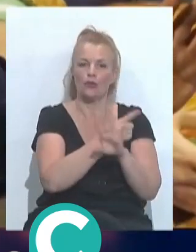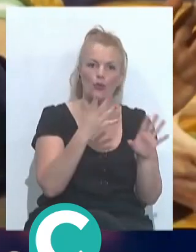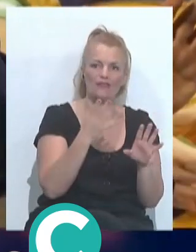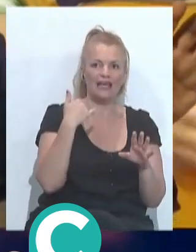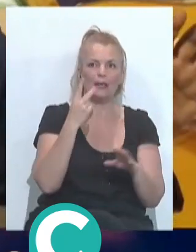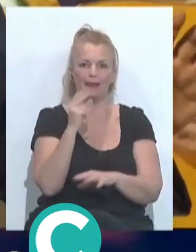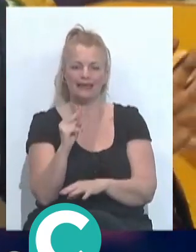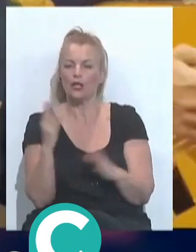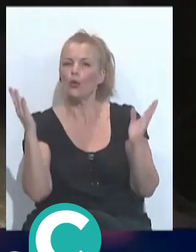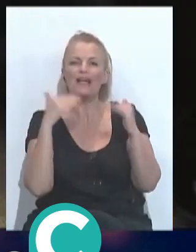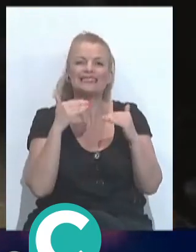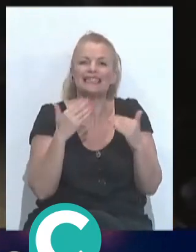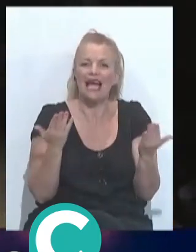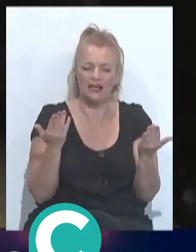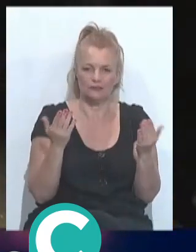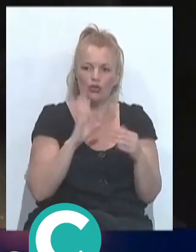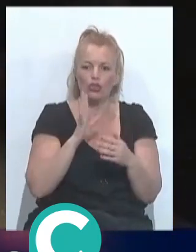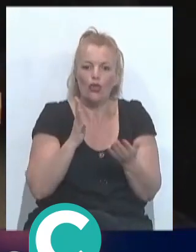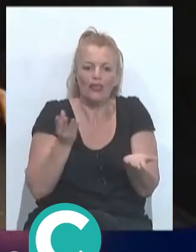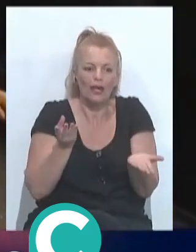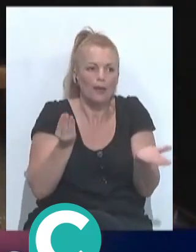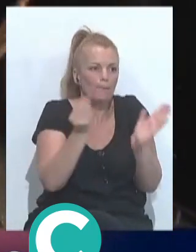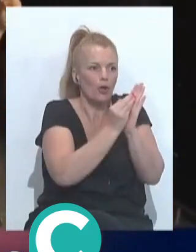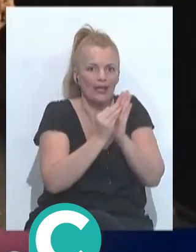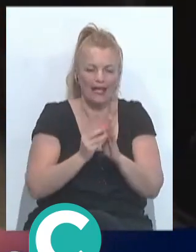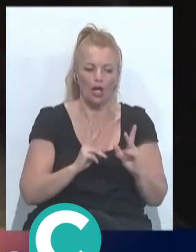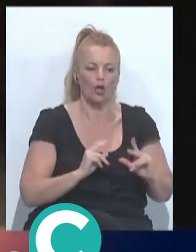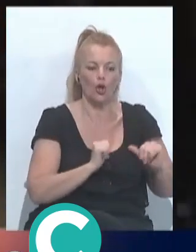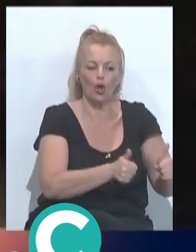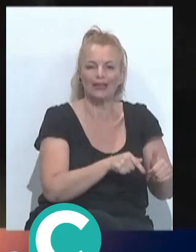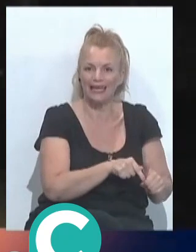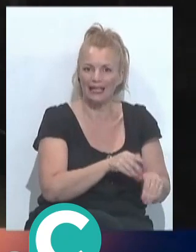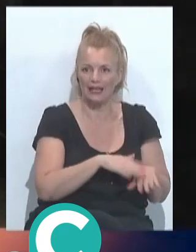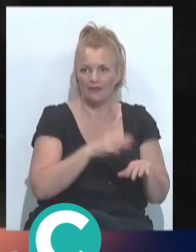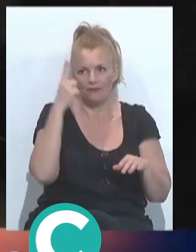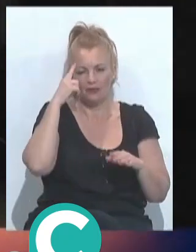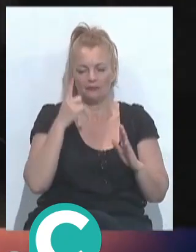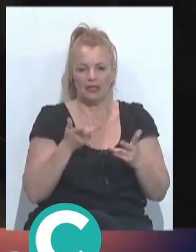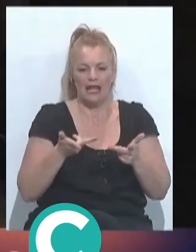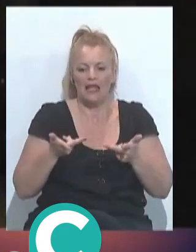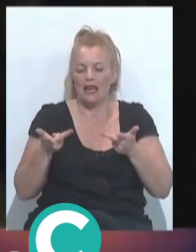podía pasar 20. O sea, no existía ese. ¿Dónde pones el corte? Yo creo que ahí lo que se hizo fue vamos a dejar libre